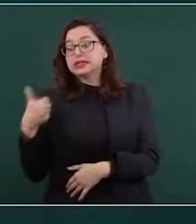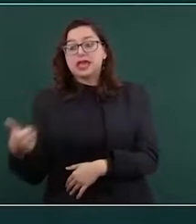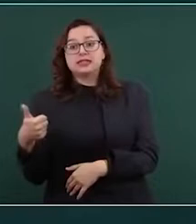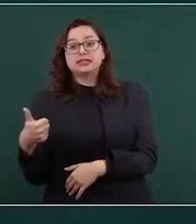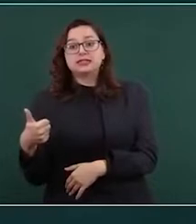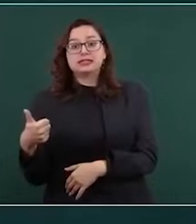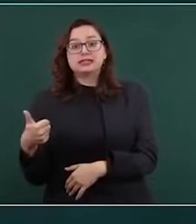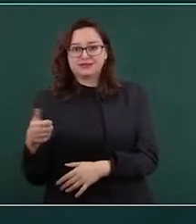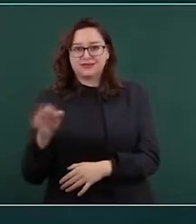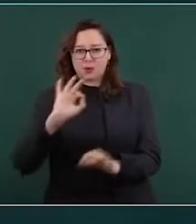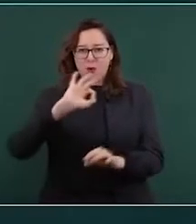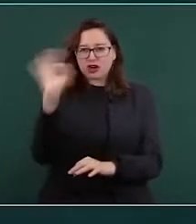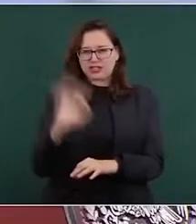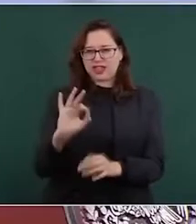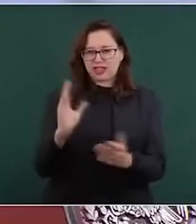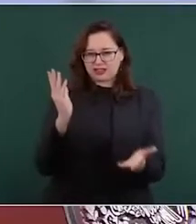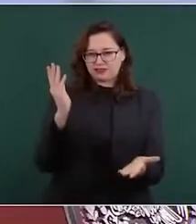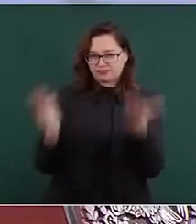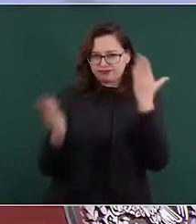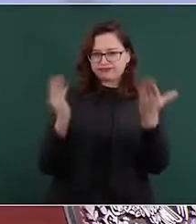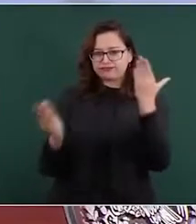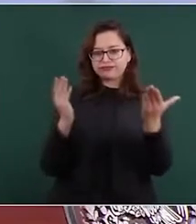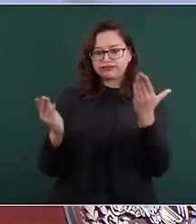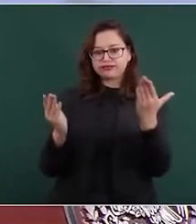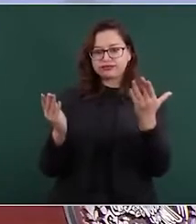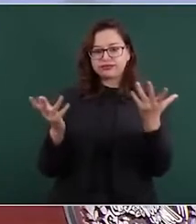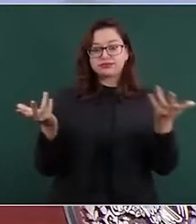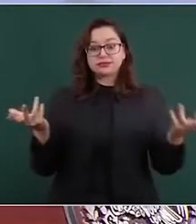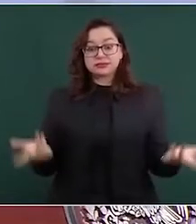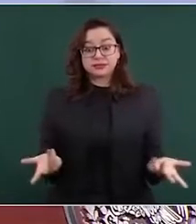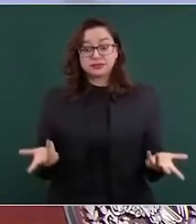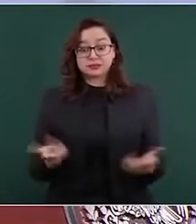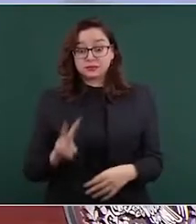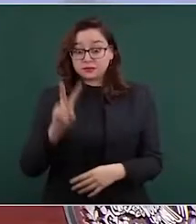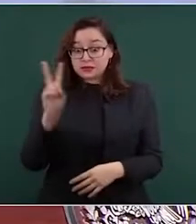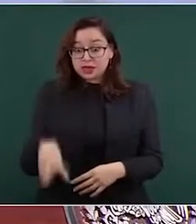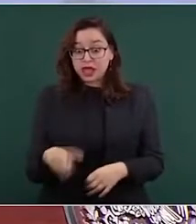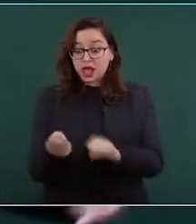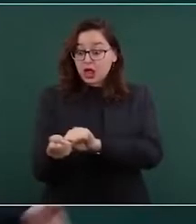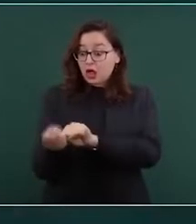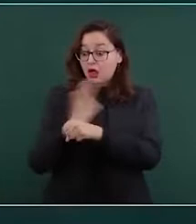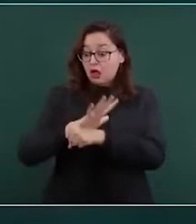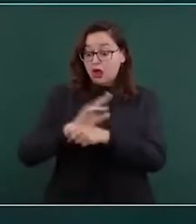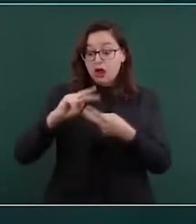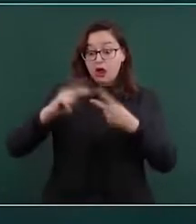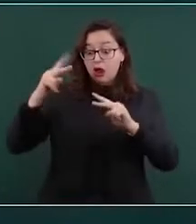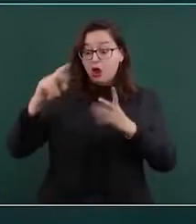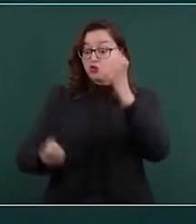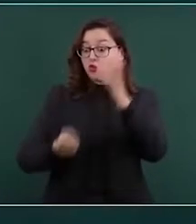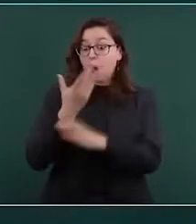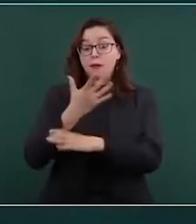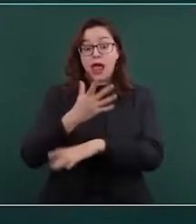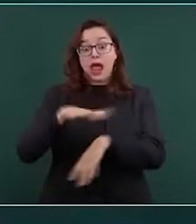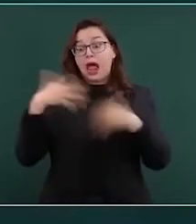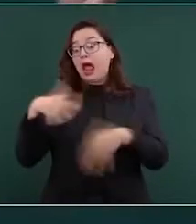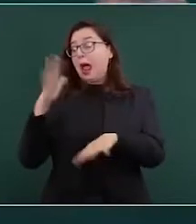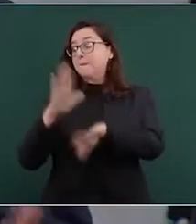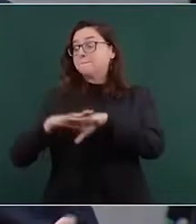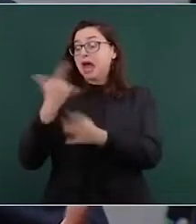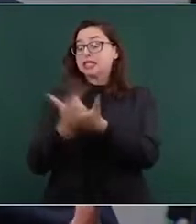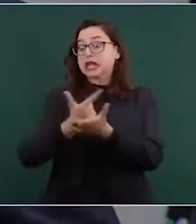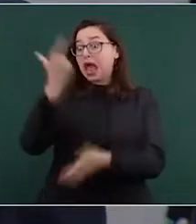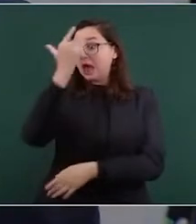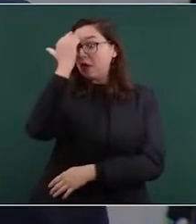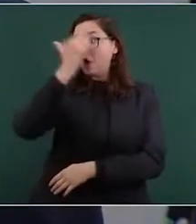No es que sea terrible la nueva variante, es que se